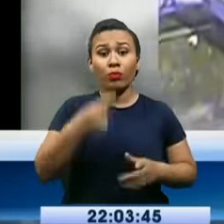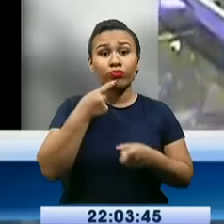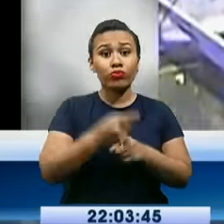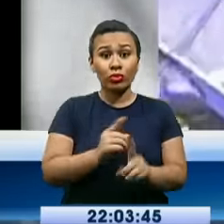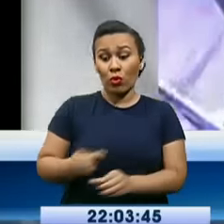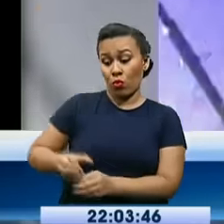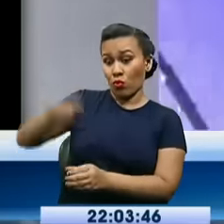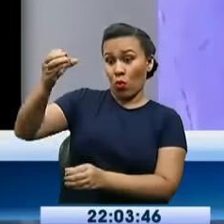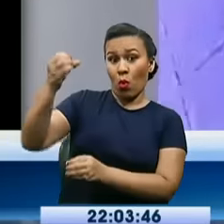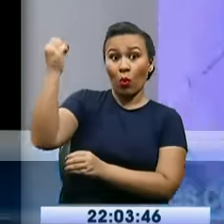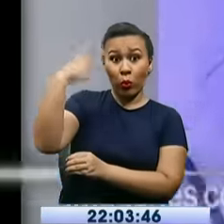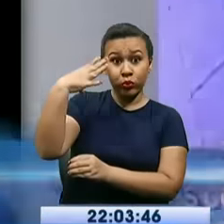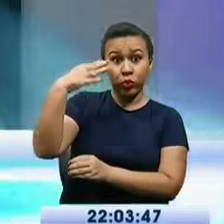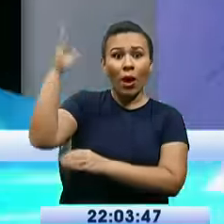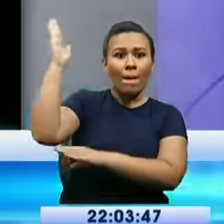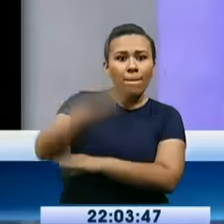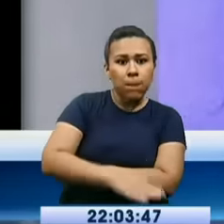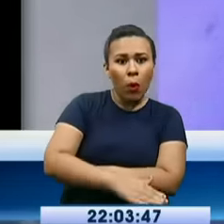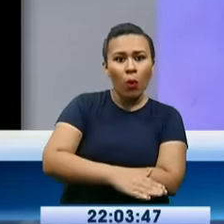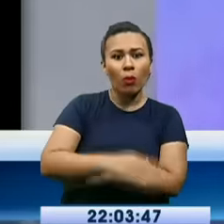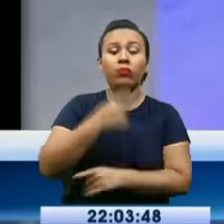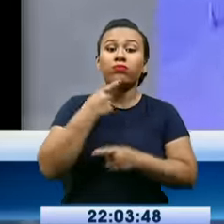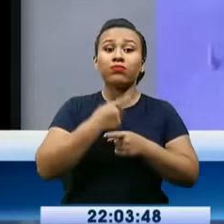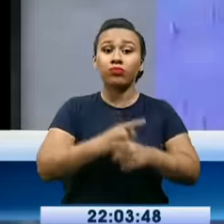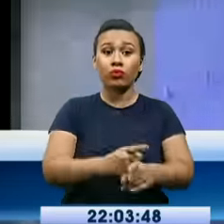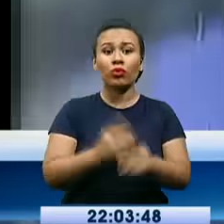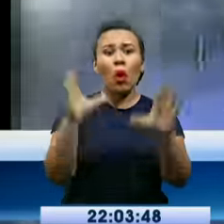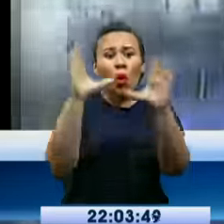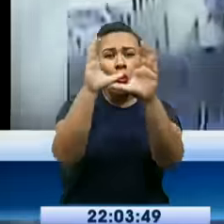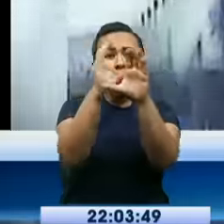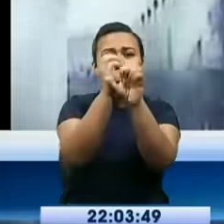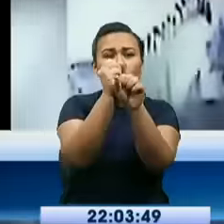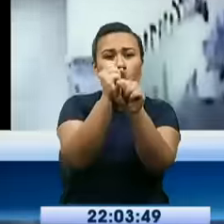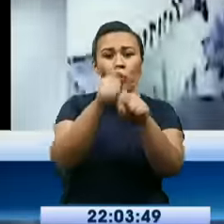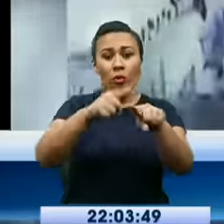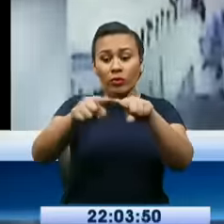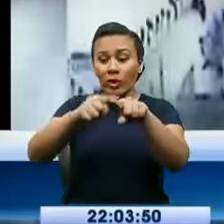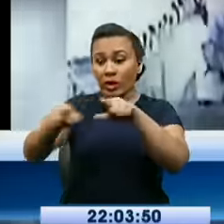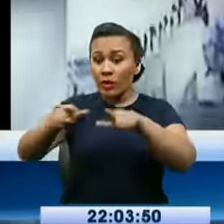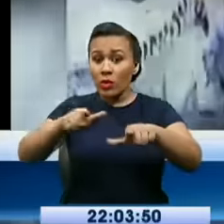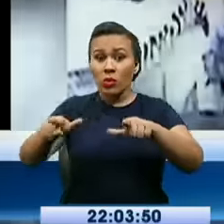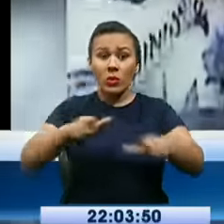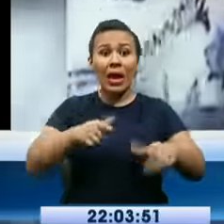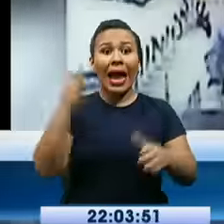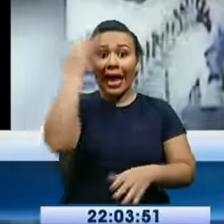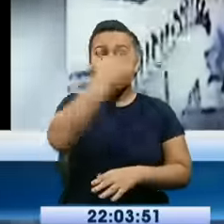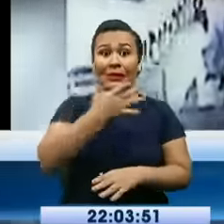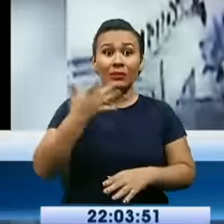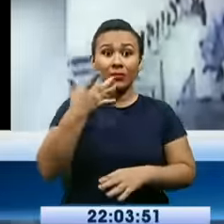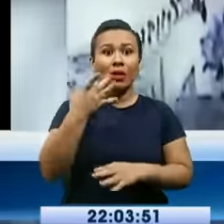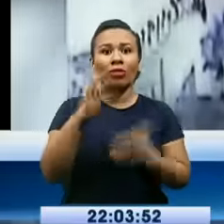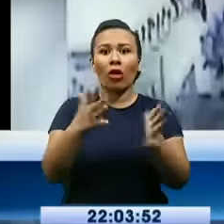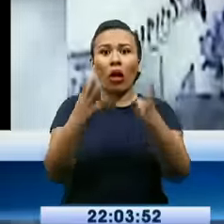de postes de luz eléctrica, dejando a oscuras y sin energía la ciudad de Esmeraldas.